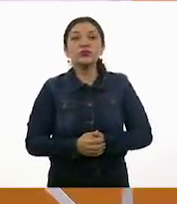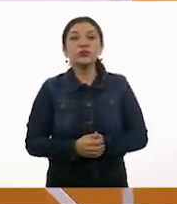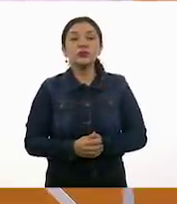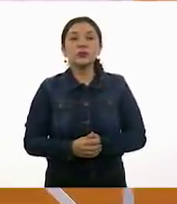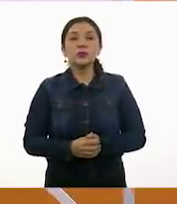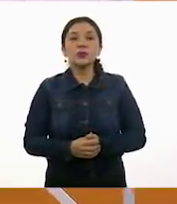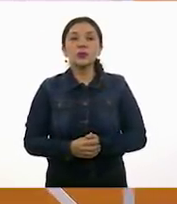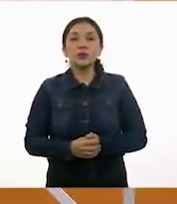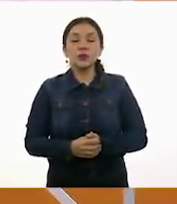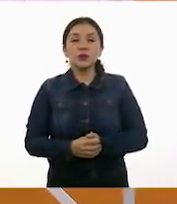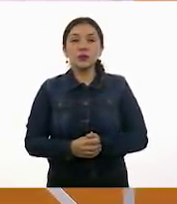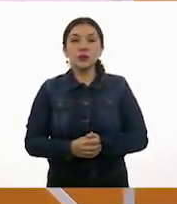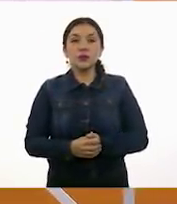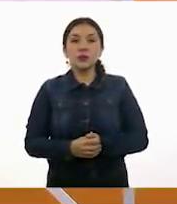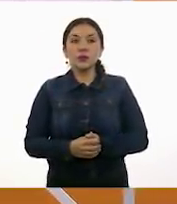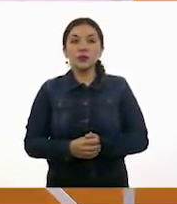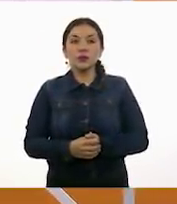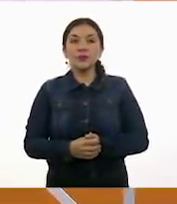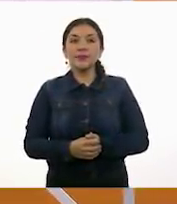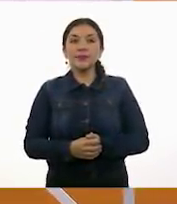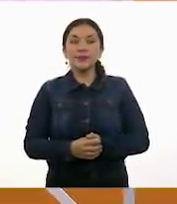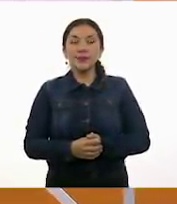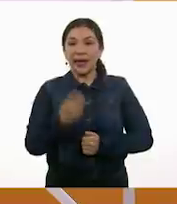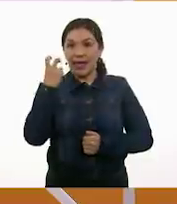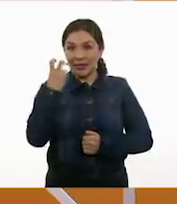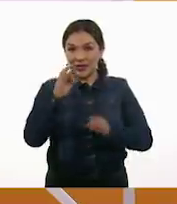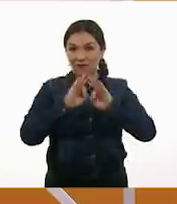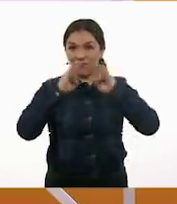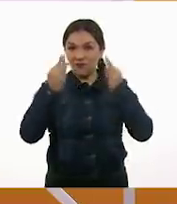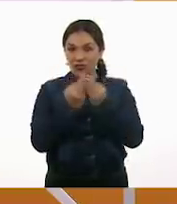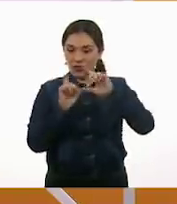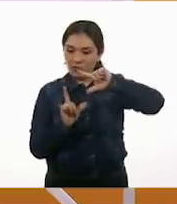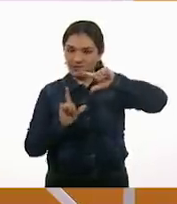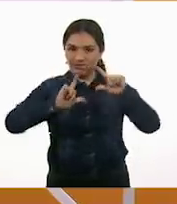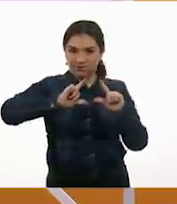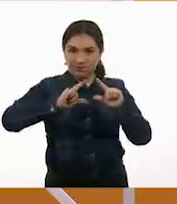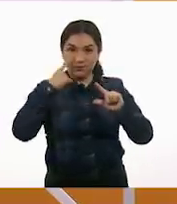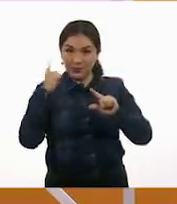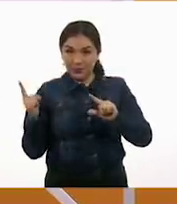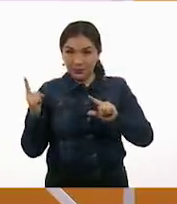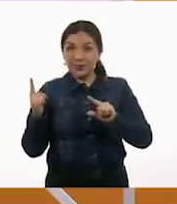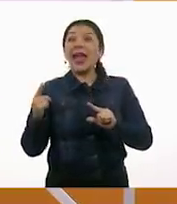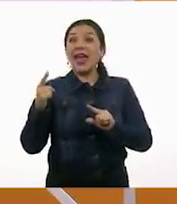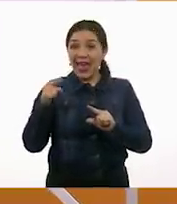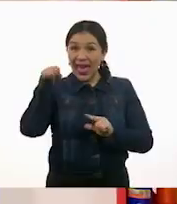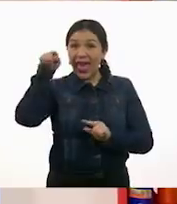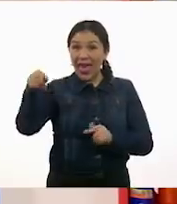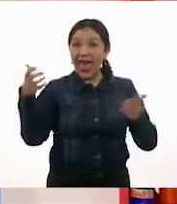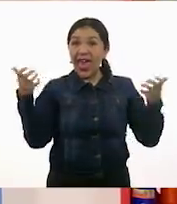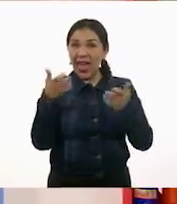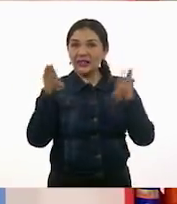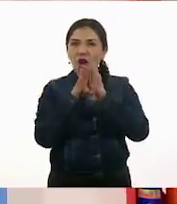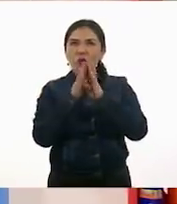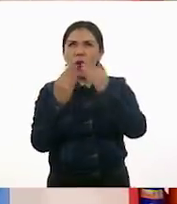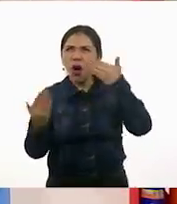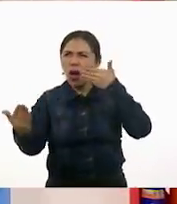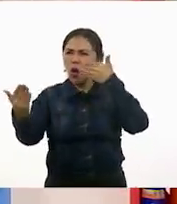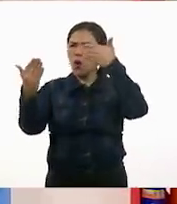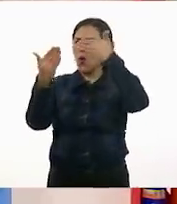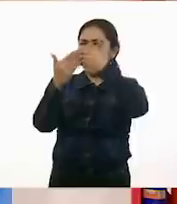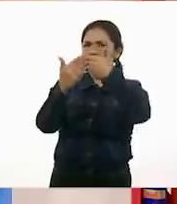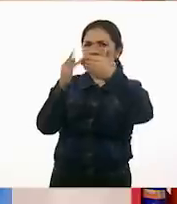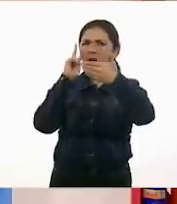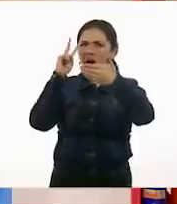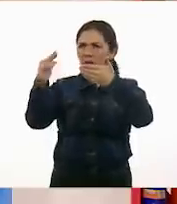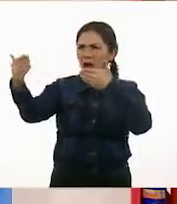triángulo está así. Excelente. Eso que hizo Alexia de comparar la pieza que